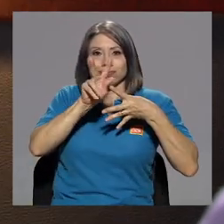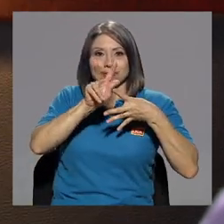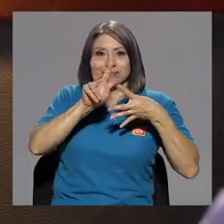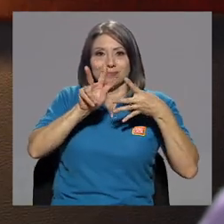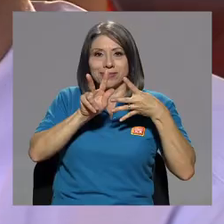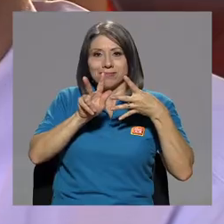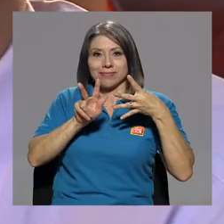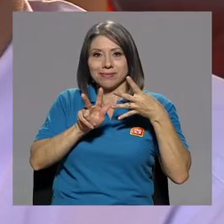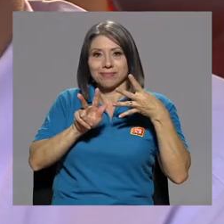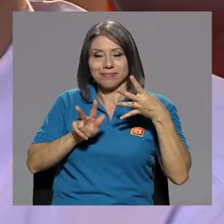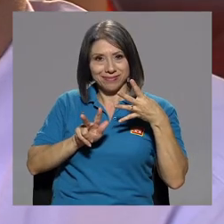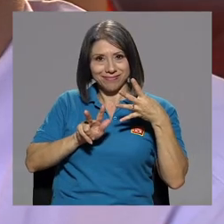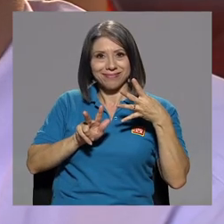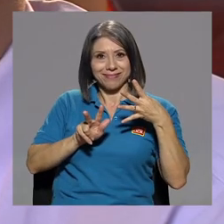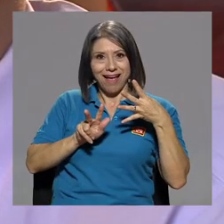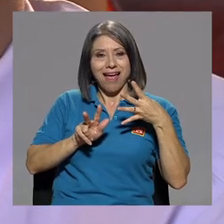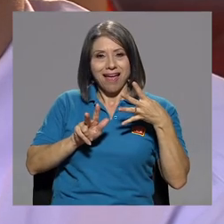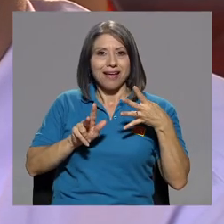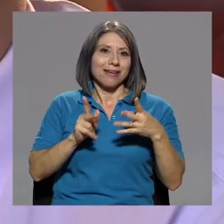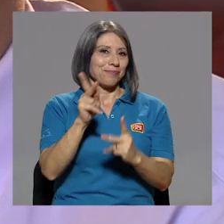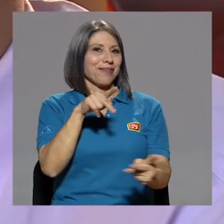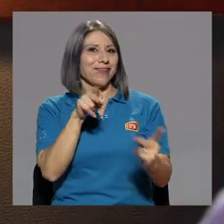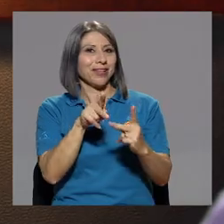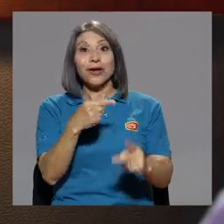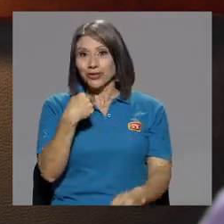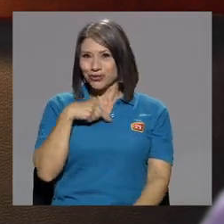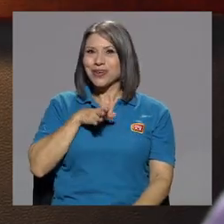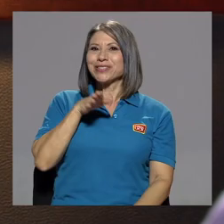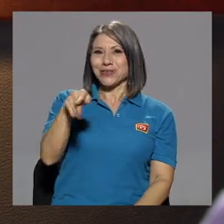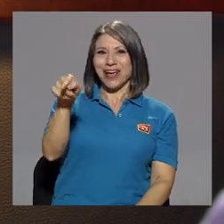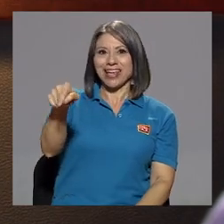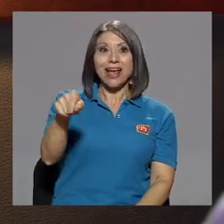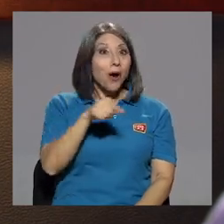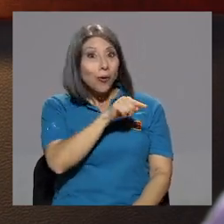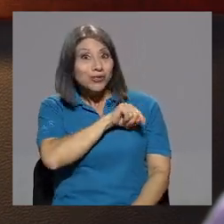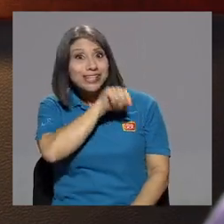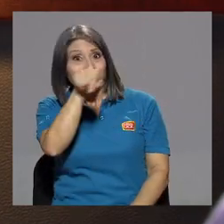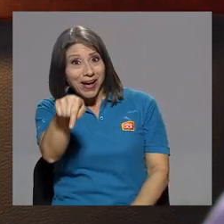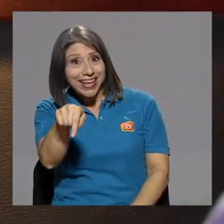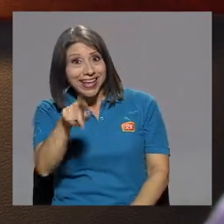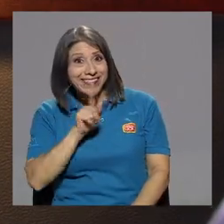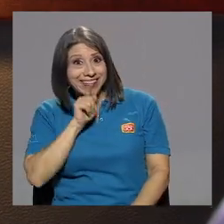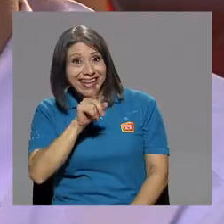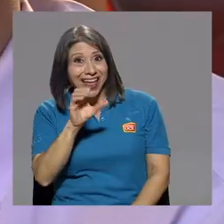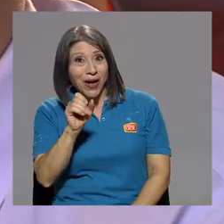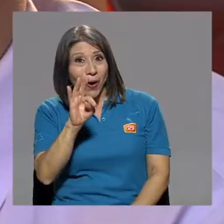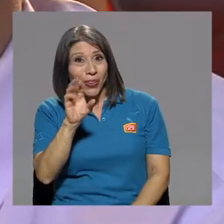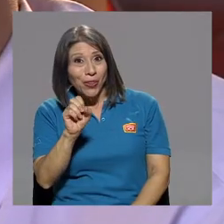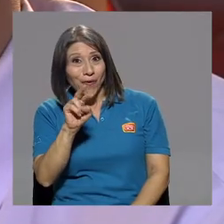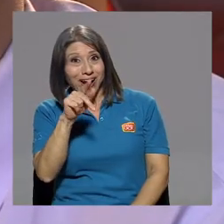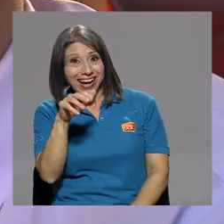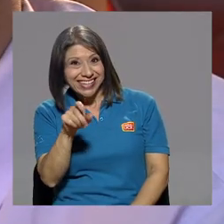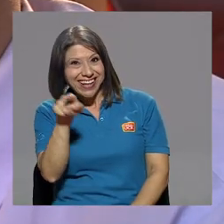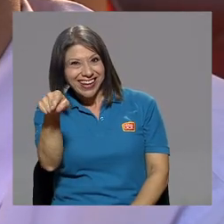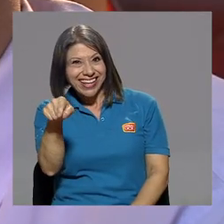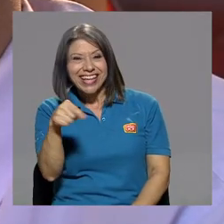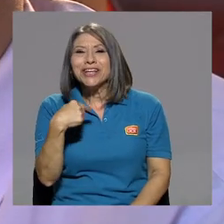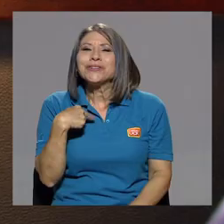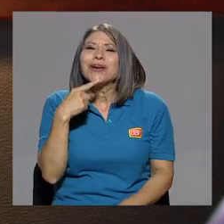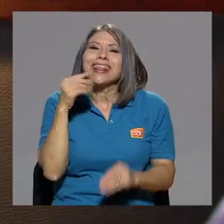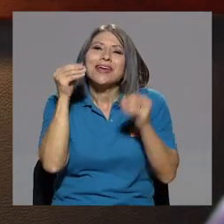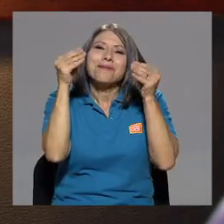Perfecto. Perfecto. Yo estuve ahí. Usted estuvo ahí. Y estaba Otto Vargas, ¿verdad? Ay, sí. Yo le dije,